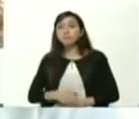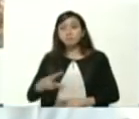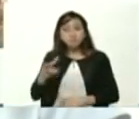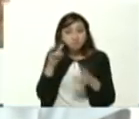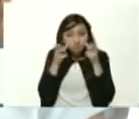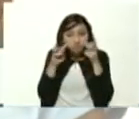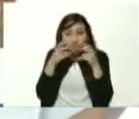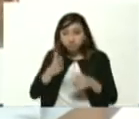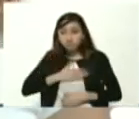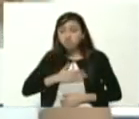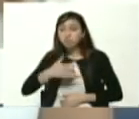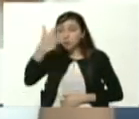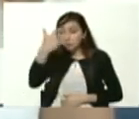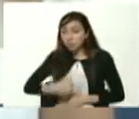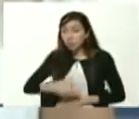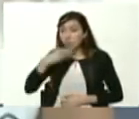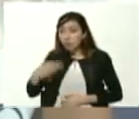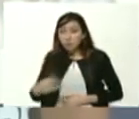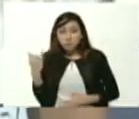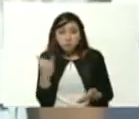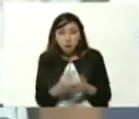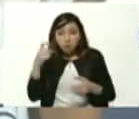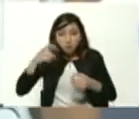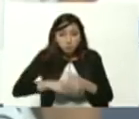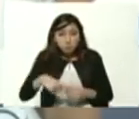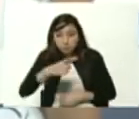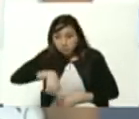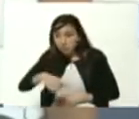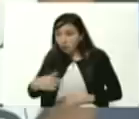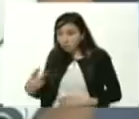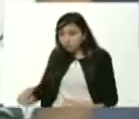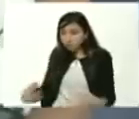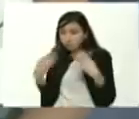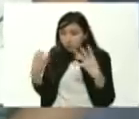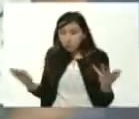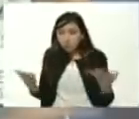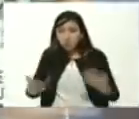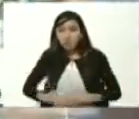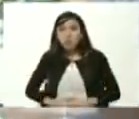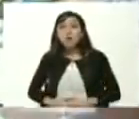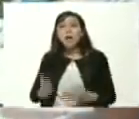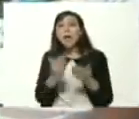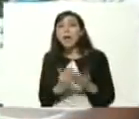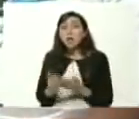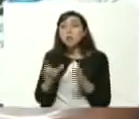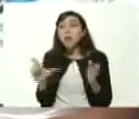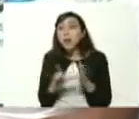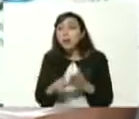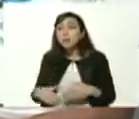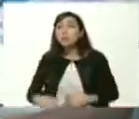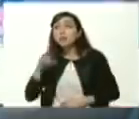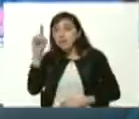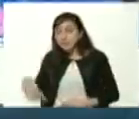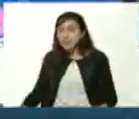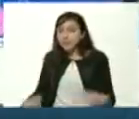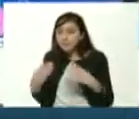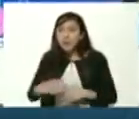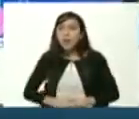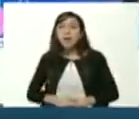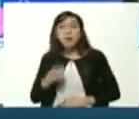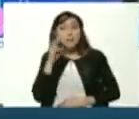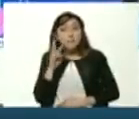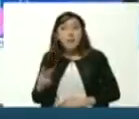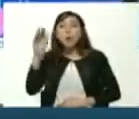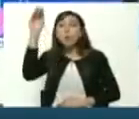escuchan bachilleres con cupo ustedes que me escuchan estudiantes de los liceos ustedes lo van a ver con sus ojos